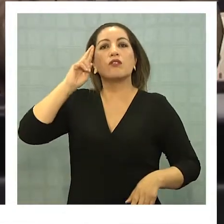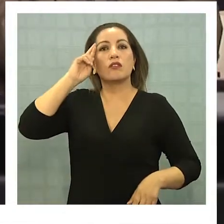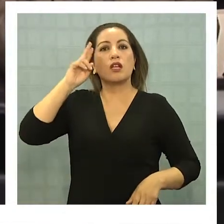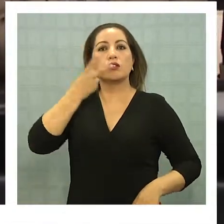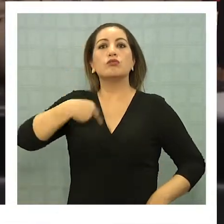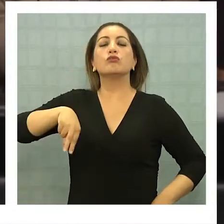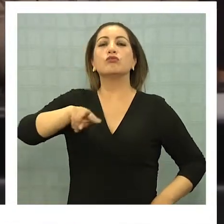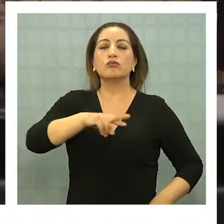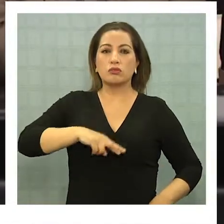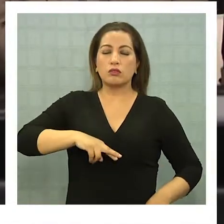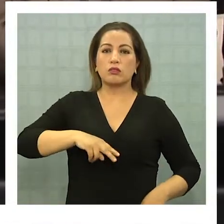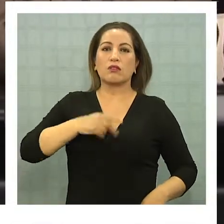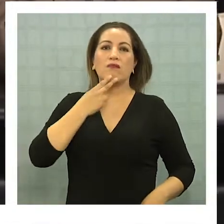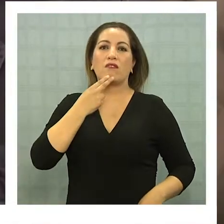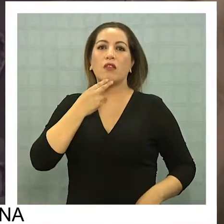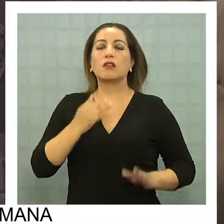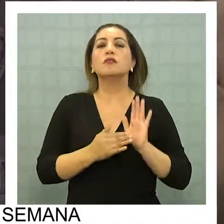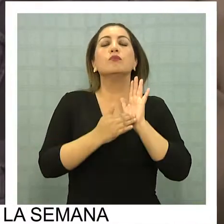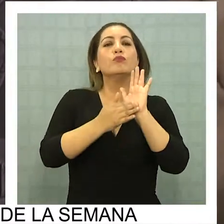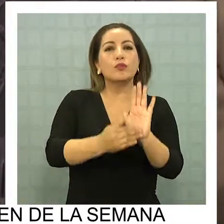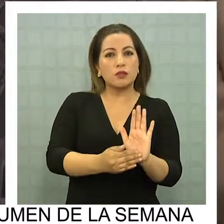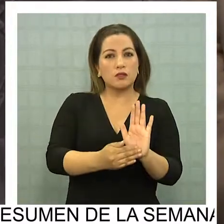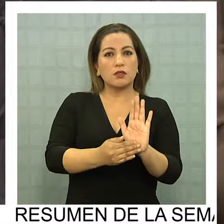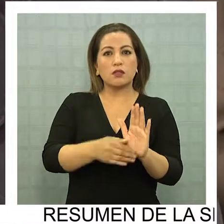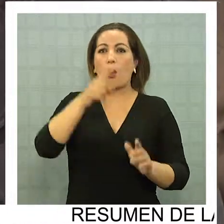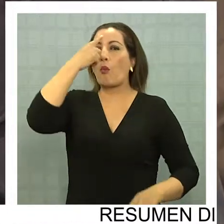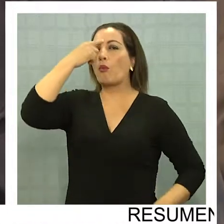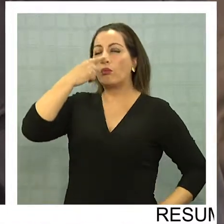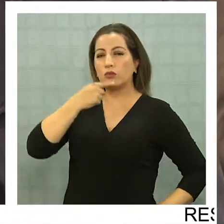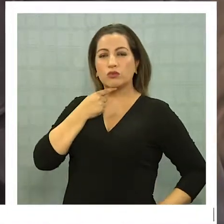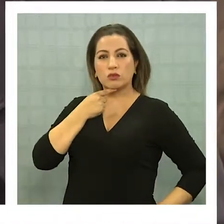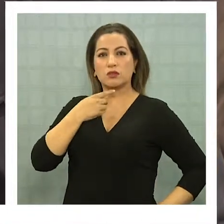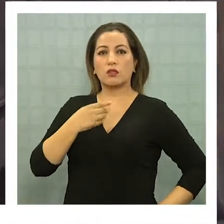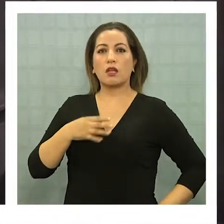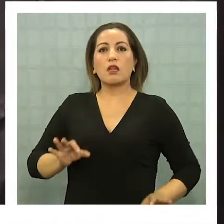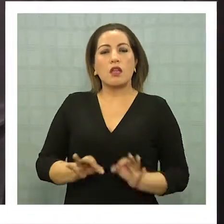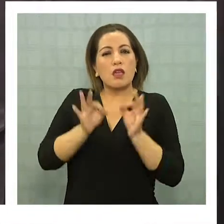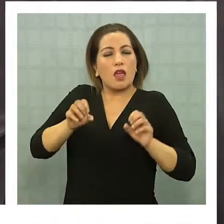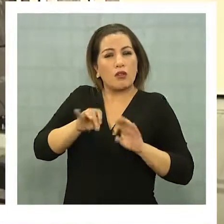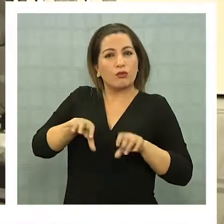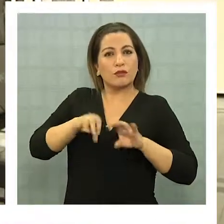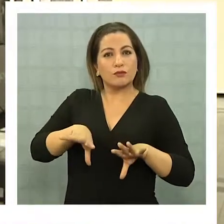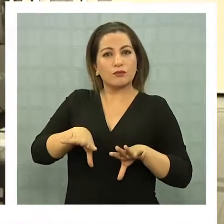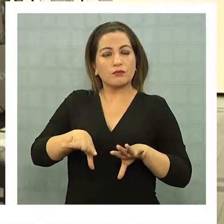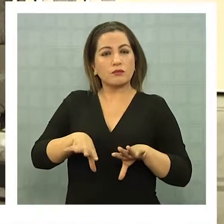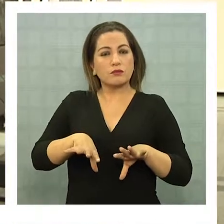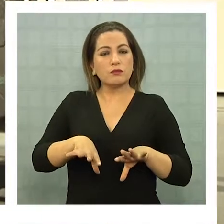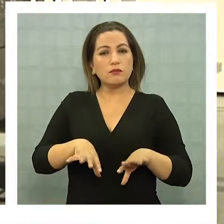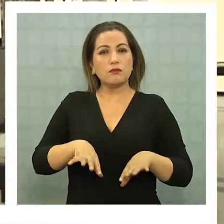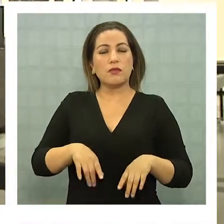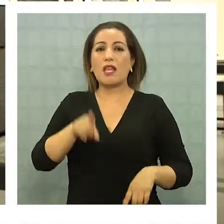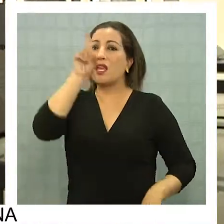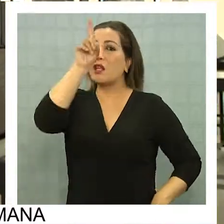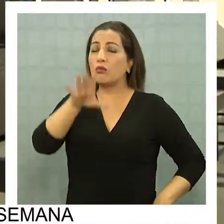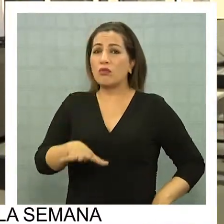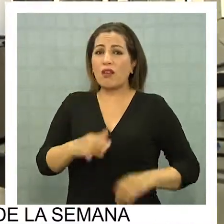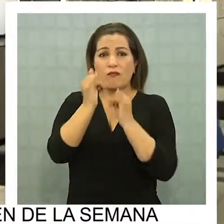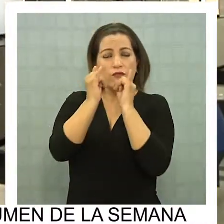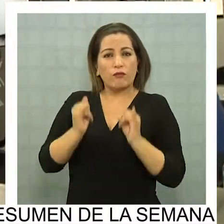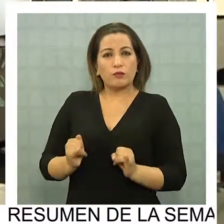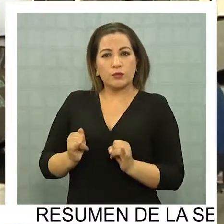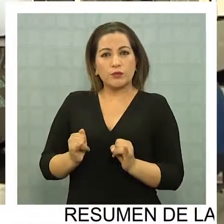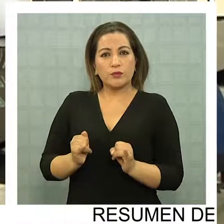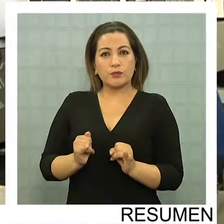sucedió a través de exposiciones, o a través de museos, o a través de la educación misma, porque ese es el único modo,